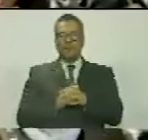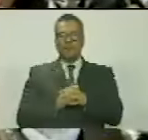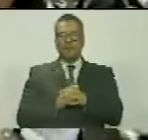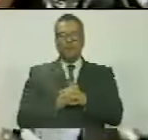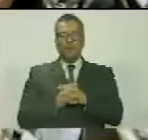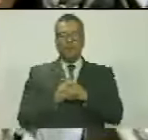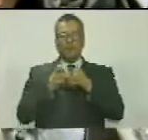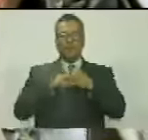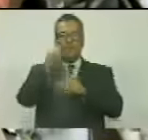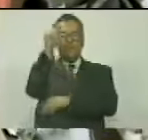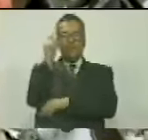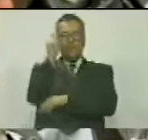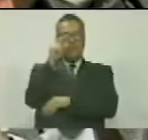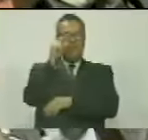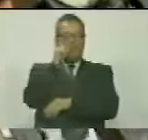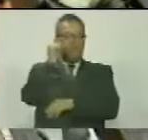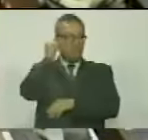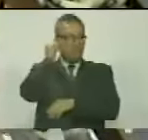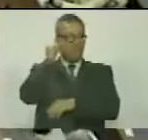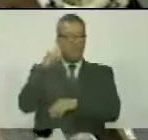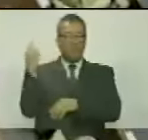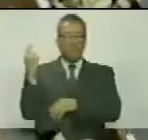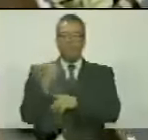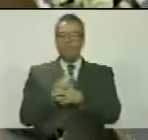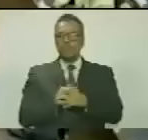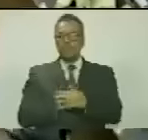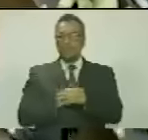Diputadas y diputadas y ocupen sus curules.